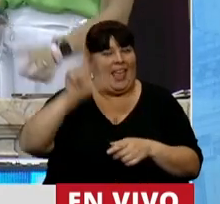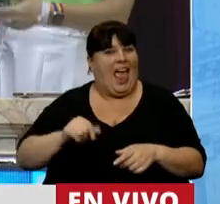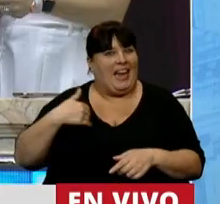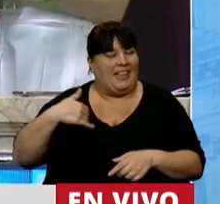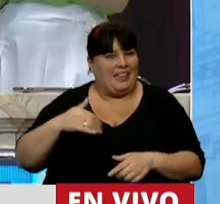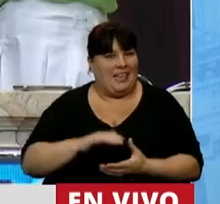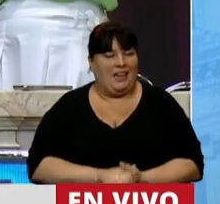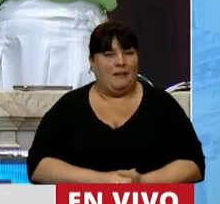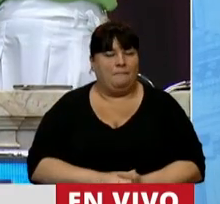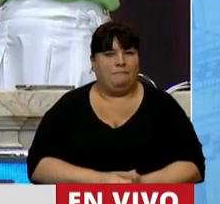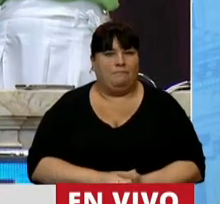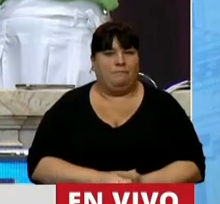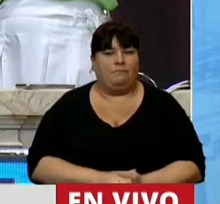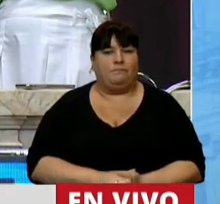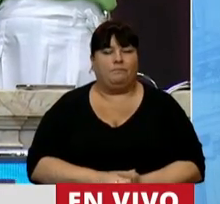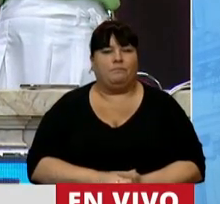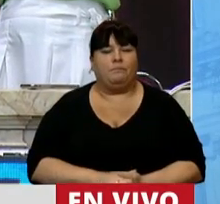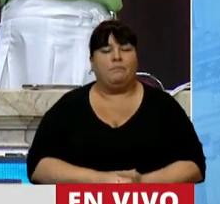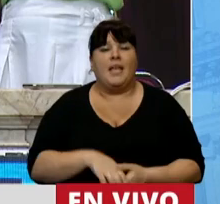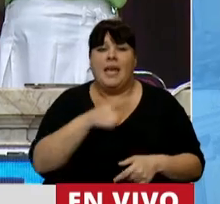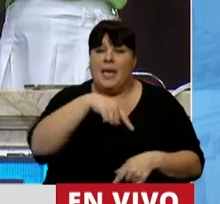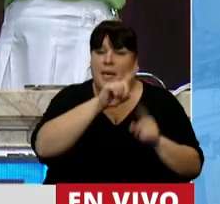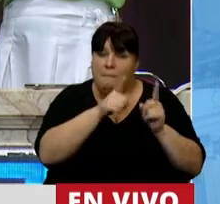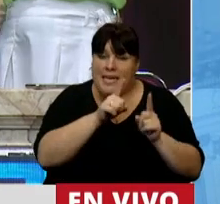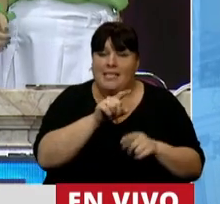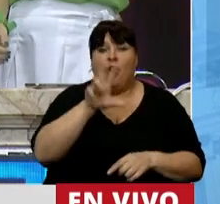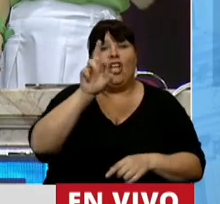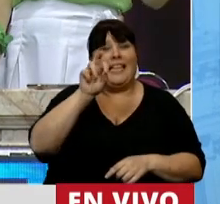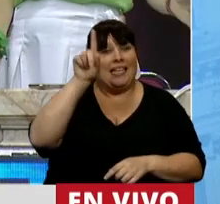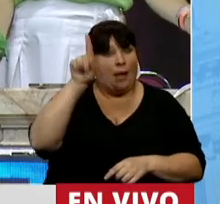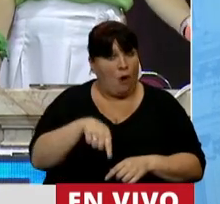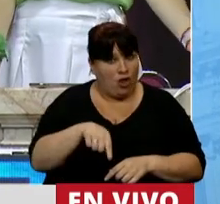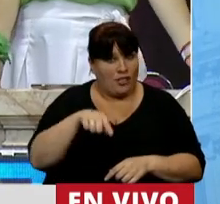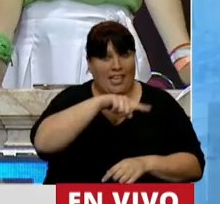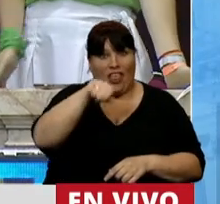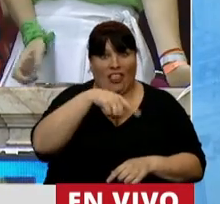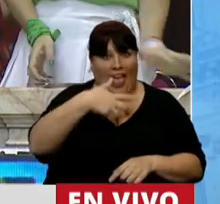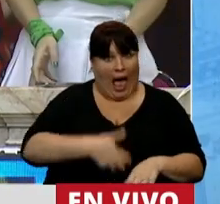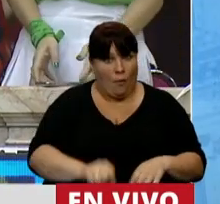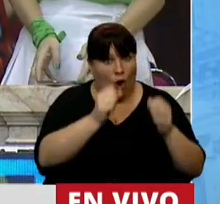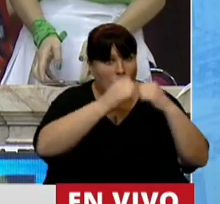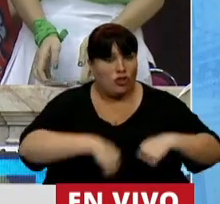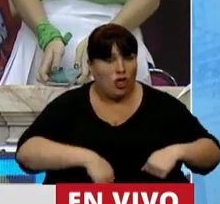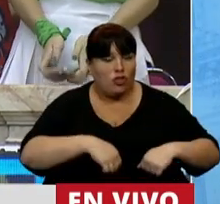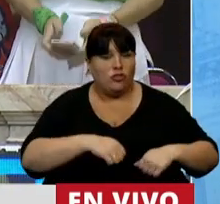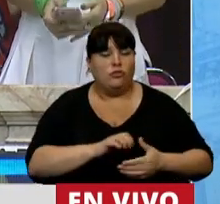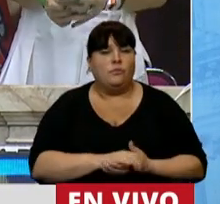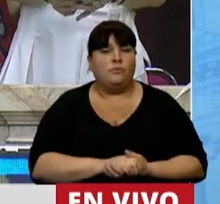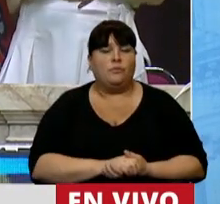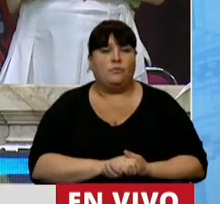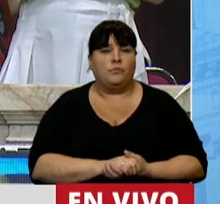Y de los cuales 30% de esos abortos clandestinos